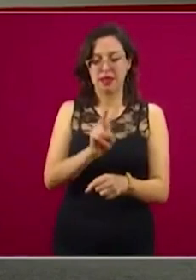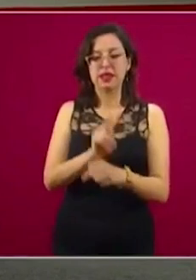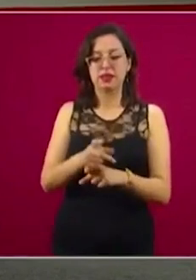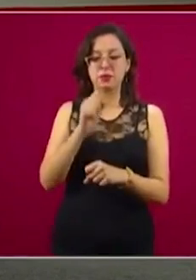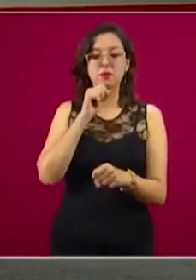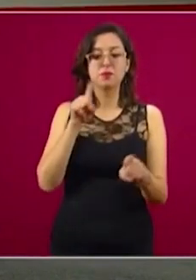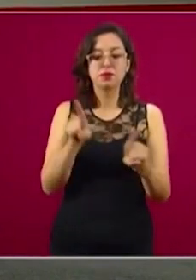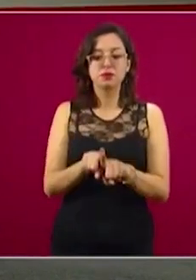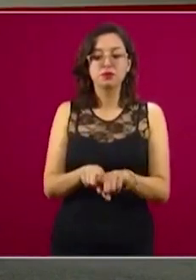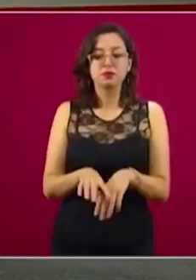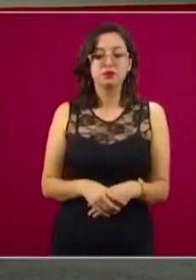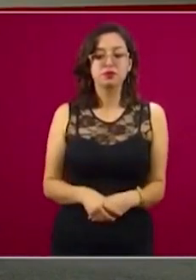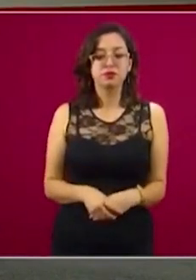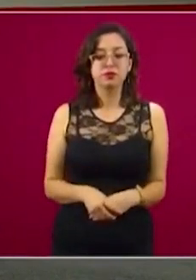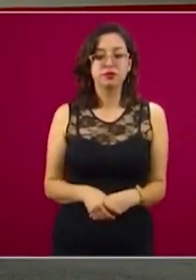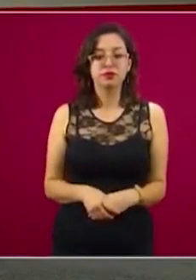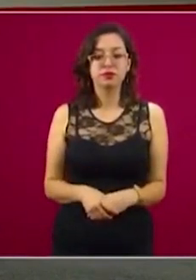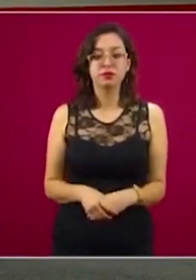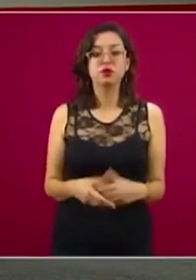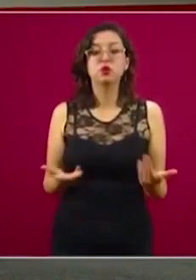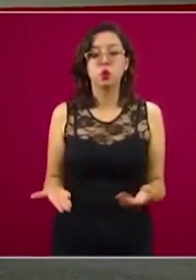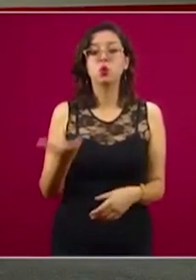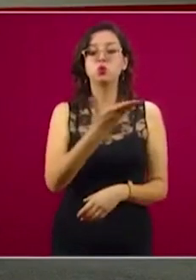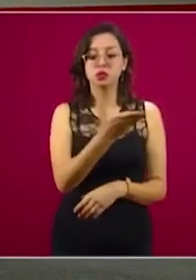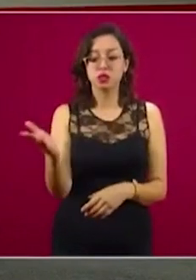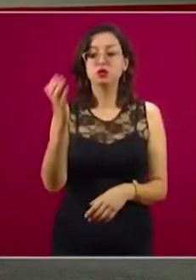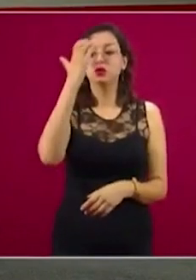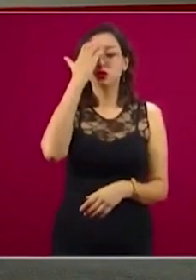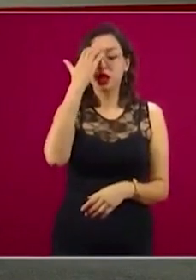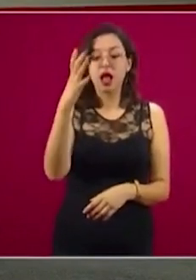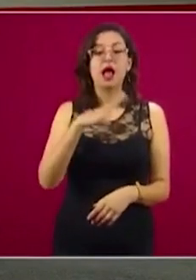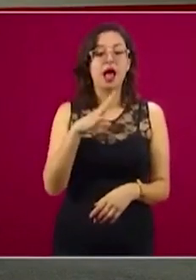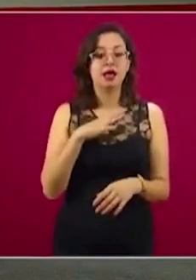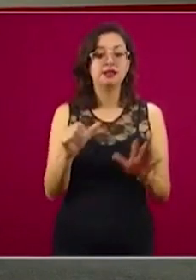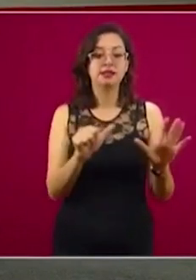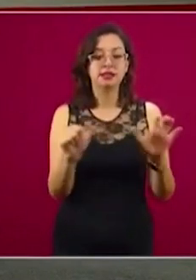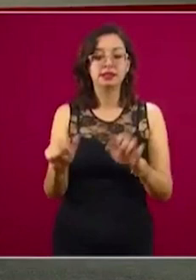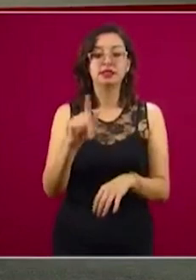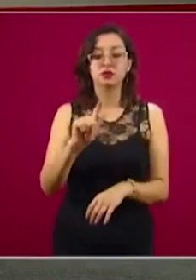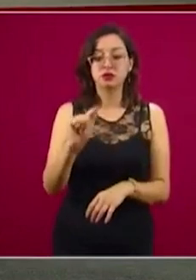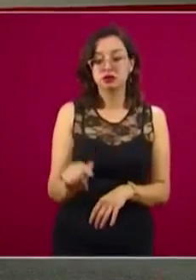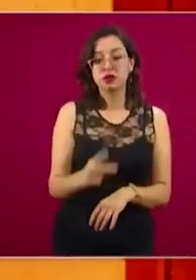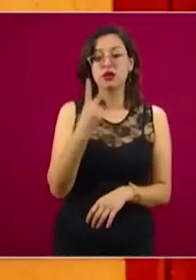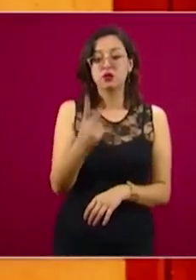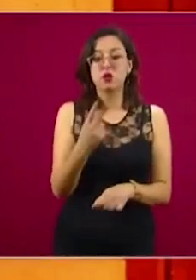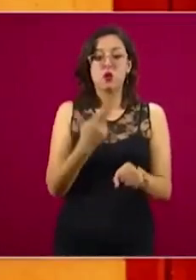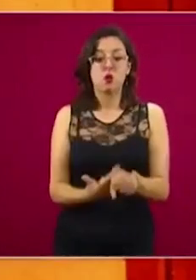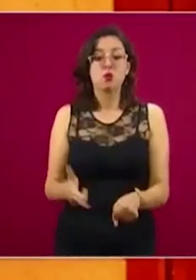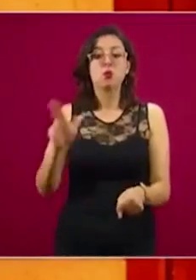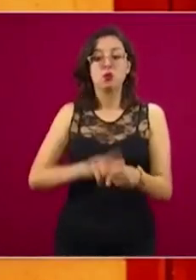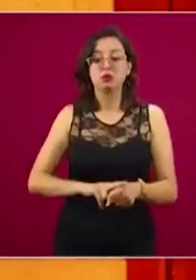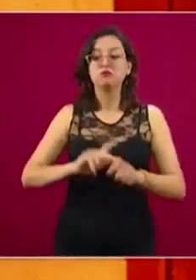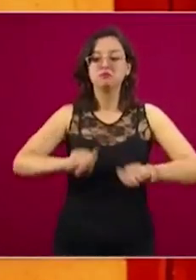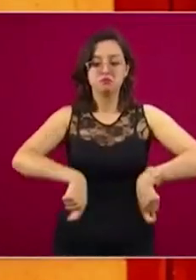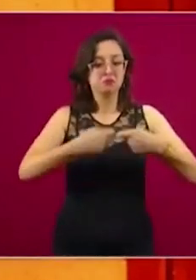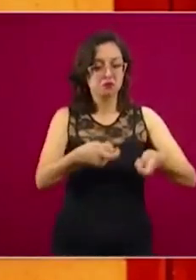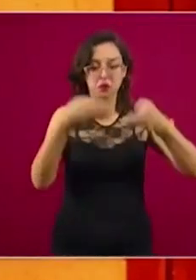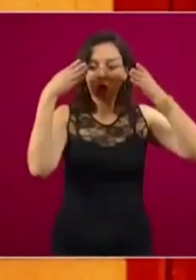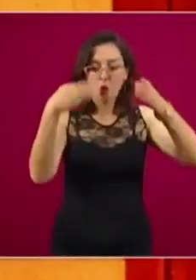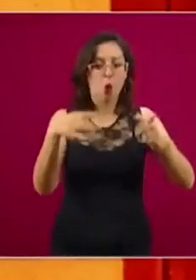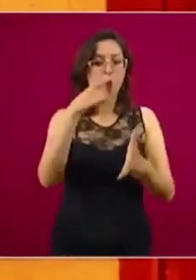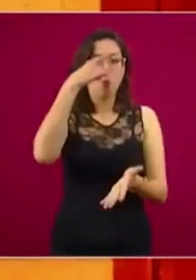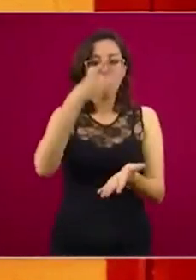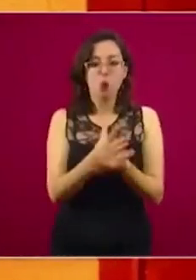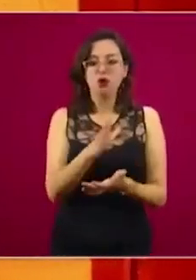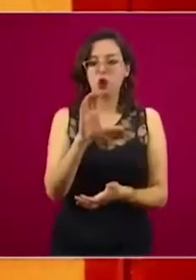Ya están todas ustedes familiarizadas con que tenemos 672 hospitales que fueron designados COVID, que estos